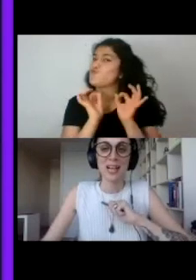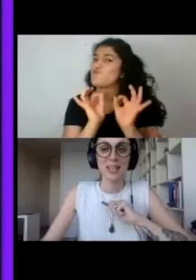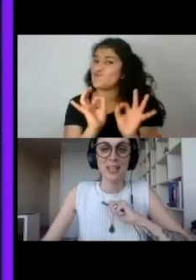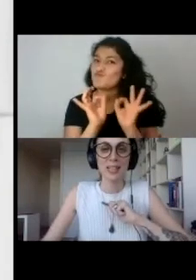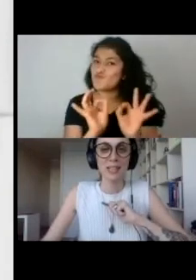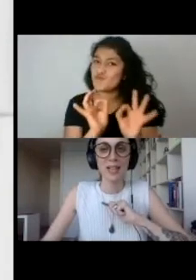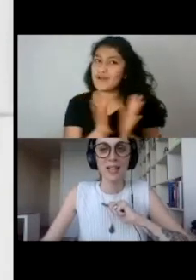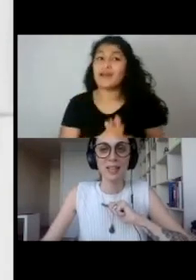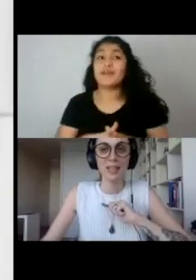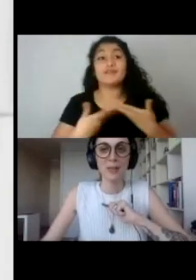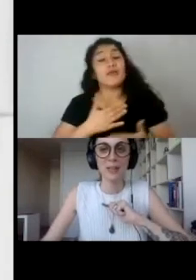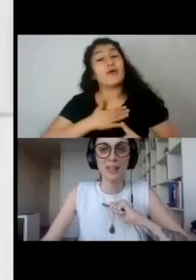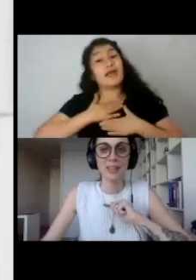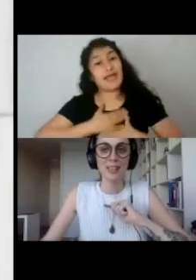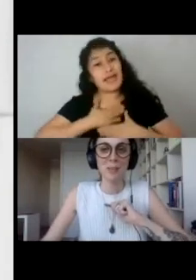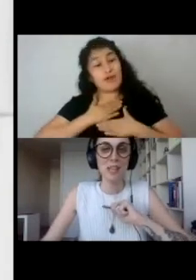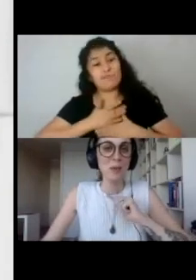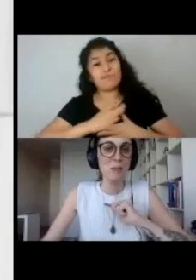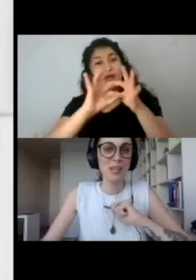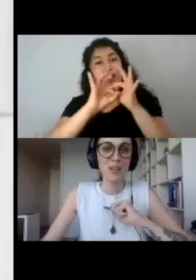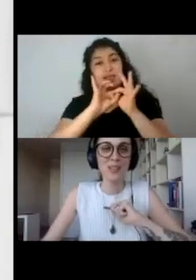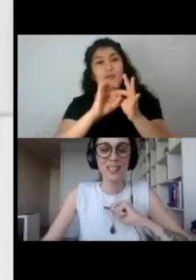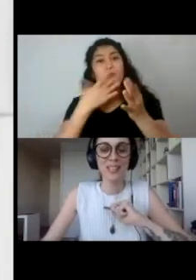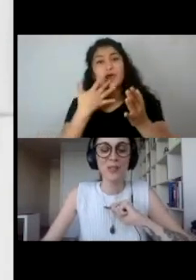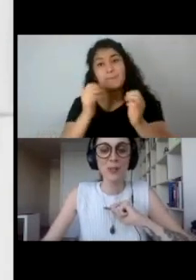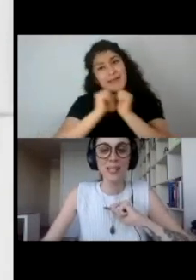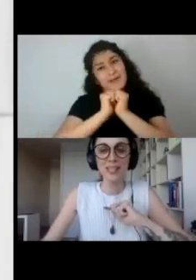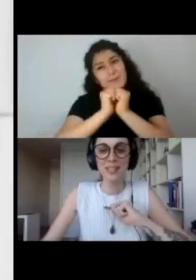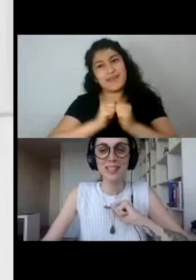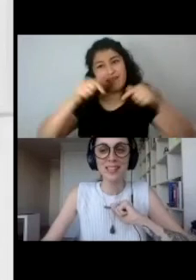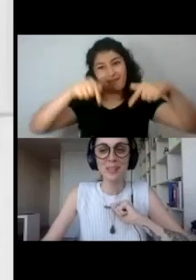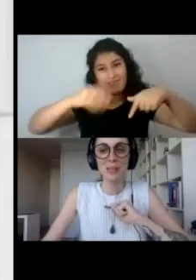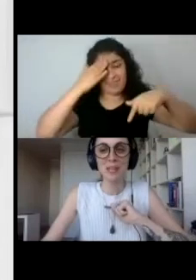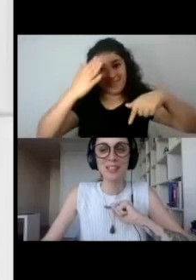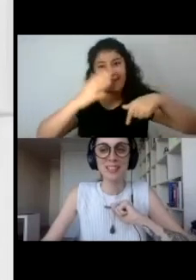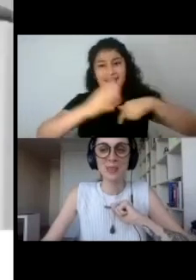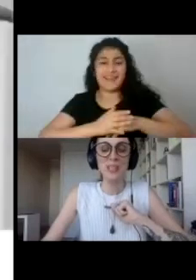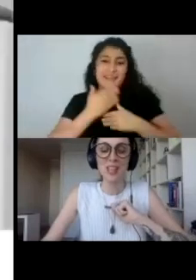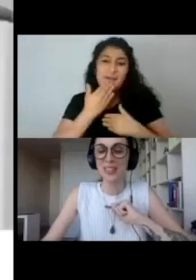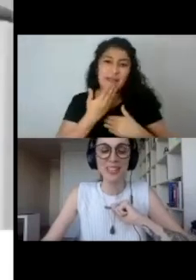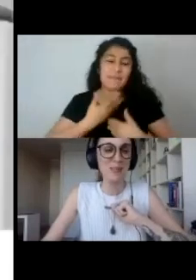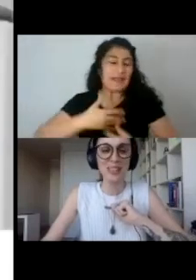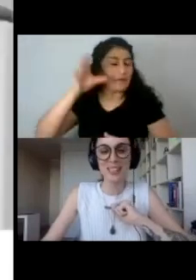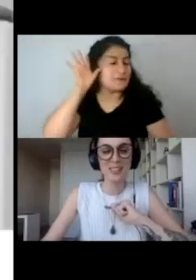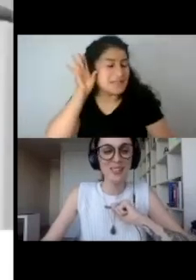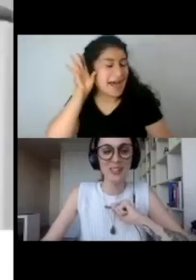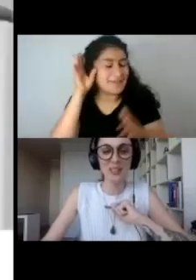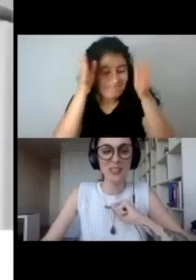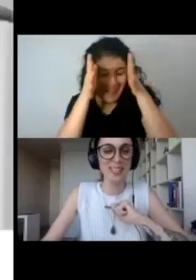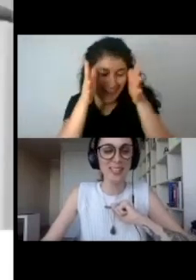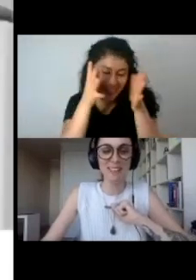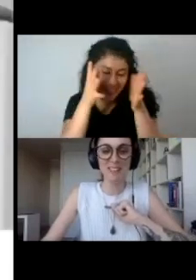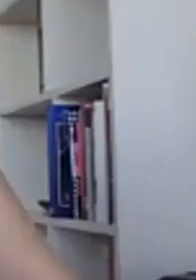Quisiera agradecerles el que me hayan acompañado el día de hoy, que me hayan escuchado atentamente durante